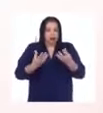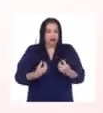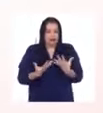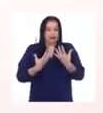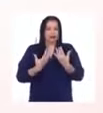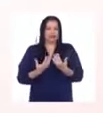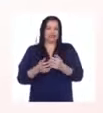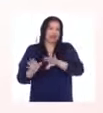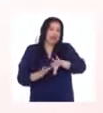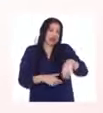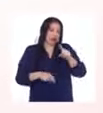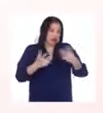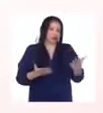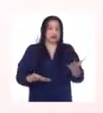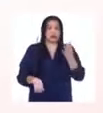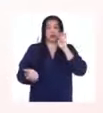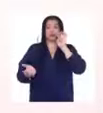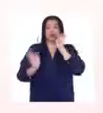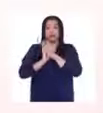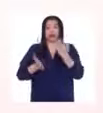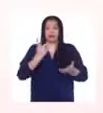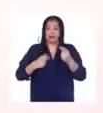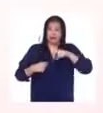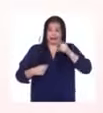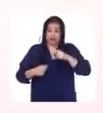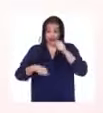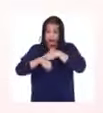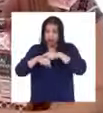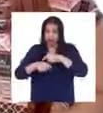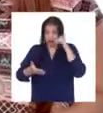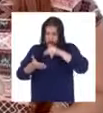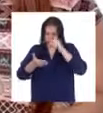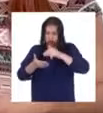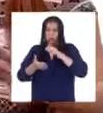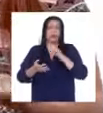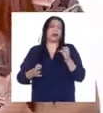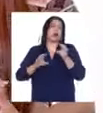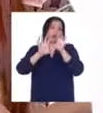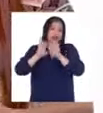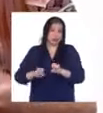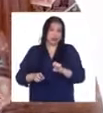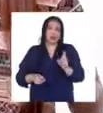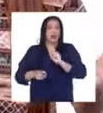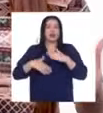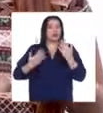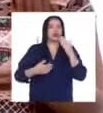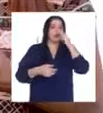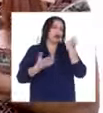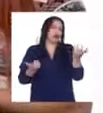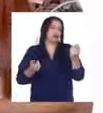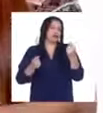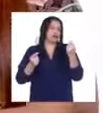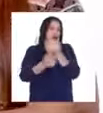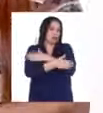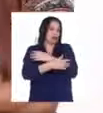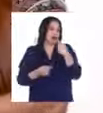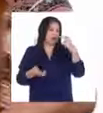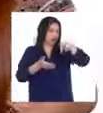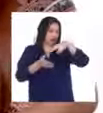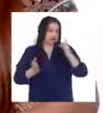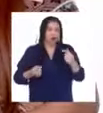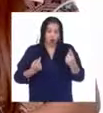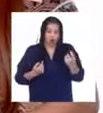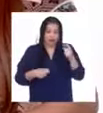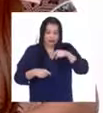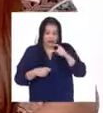tengamos que estudiar para un examen y no nos deje tiempo para ir a una fiesta. O quizá debamos sacrificar horas de descanso para